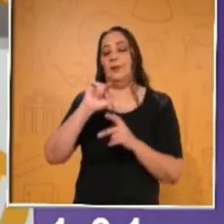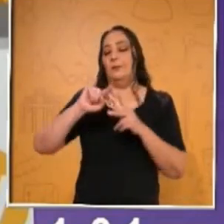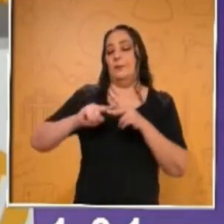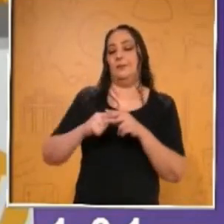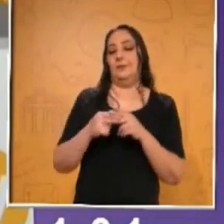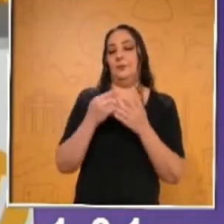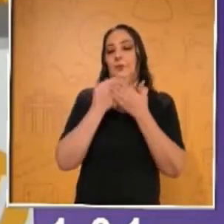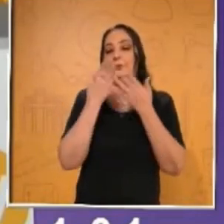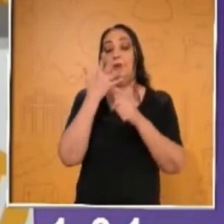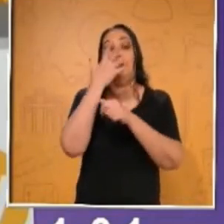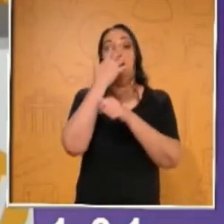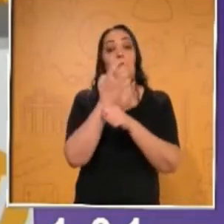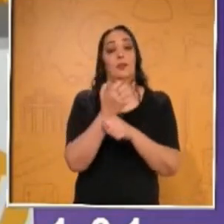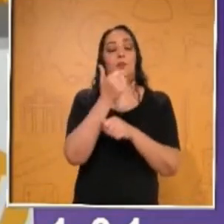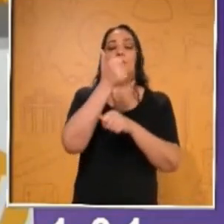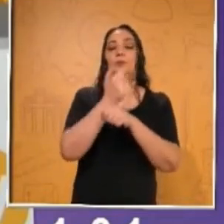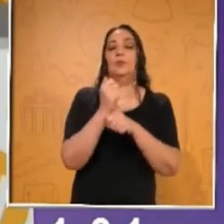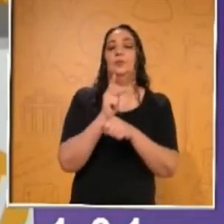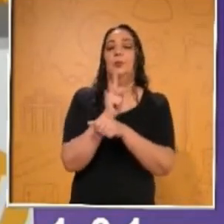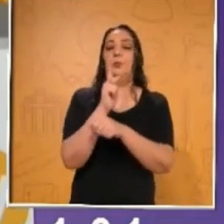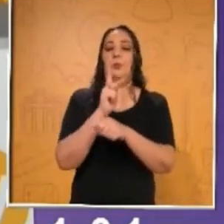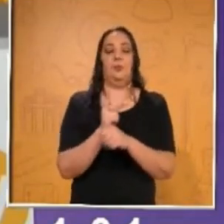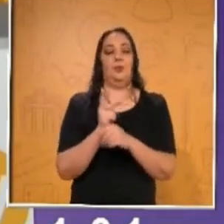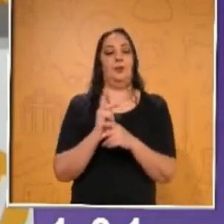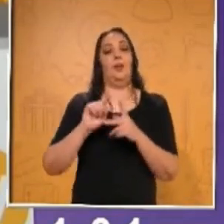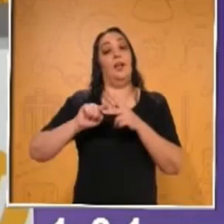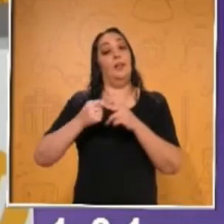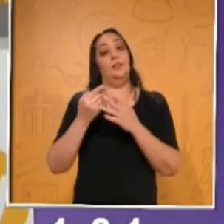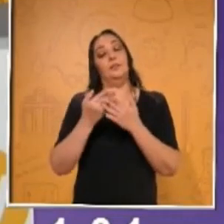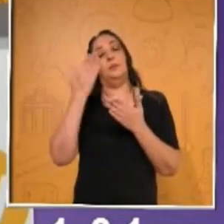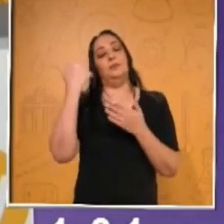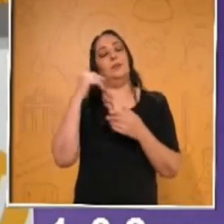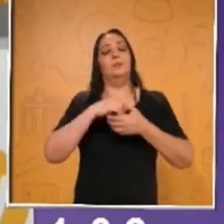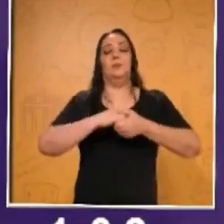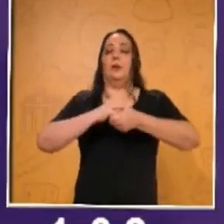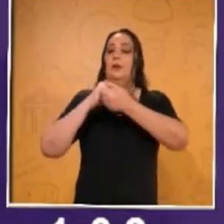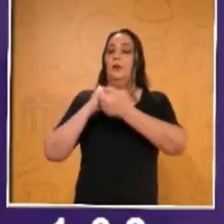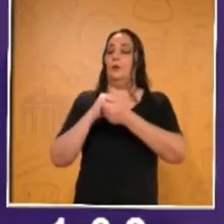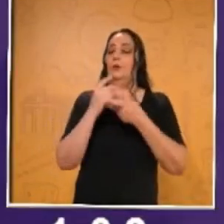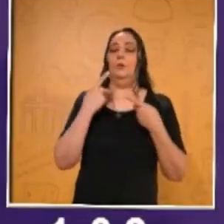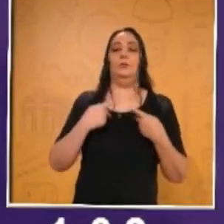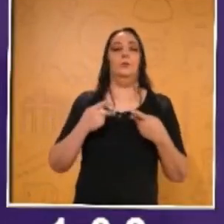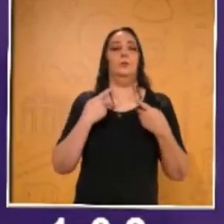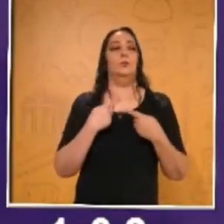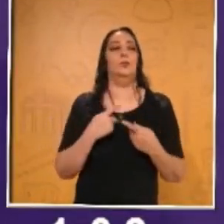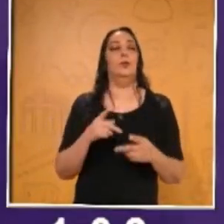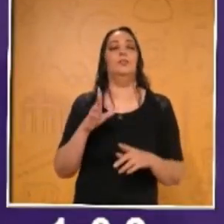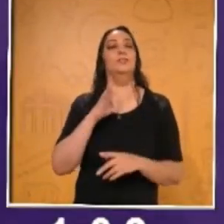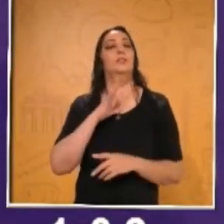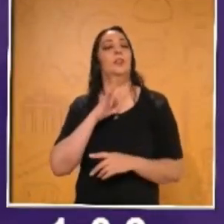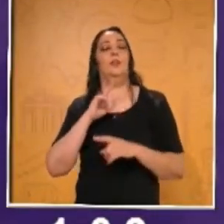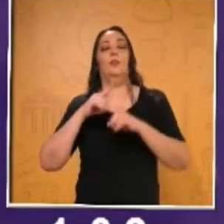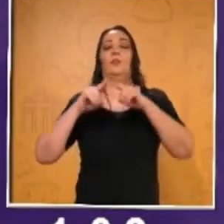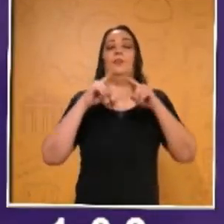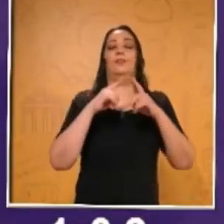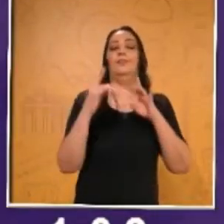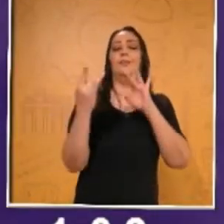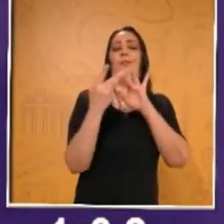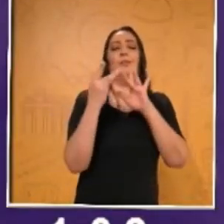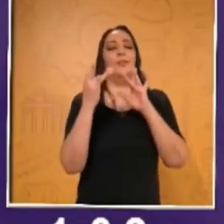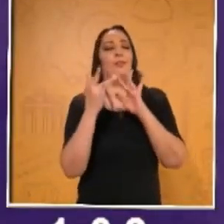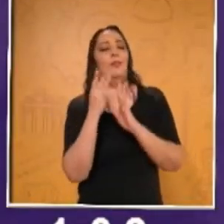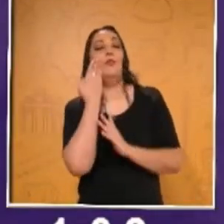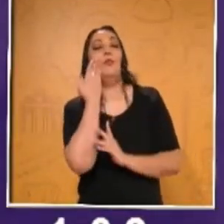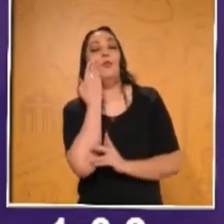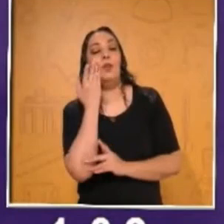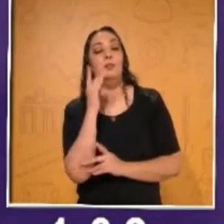grado de primaria. Vamos a dar inicio. Antes de empezar, un saludo a todos los que nos sintonizan a través de las distintas redes sociales como